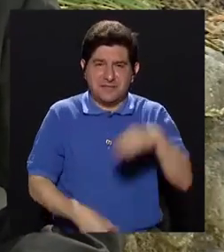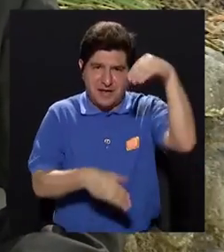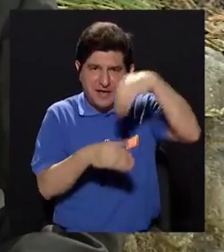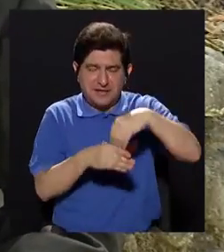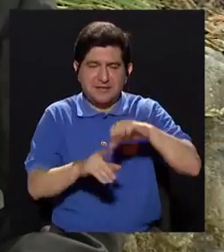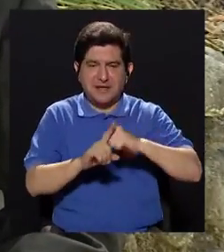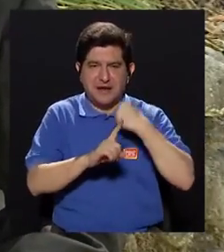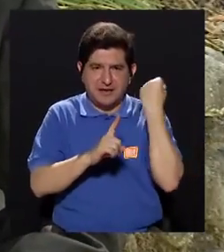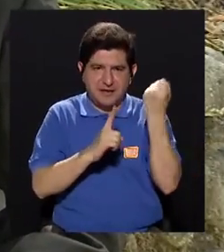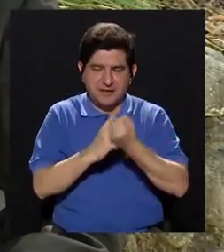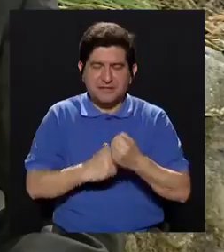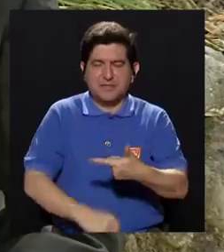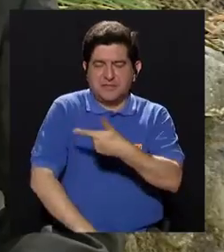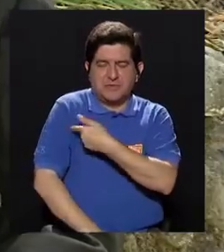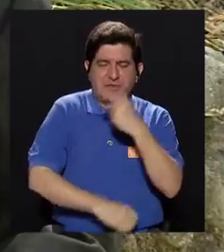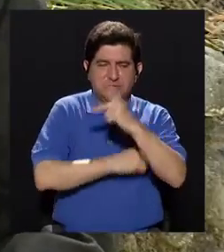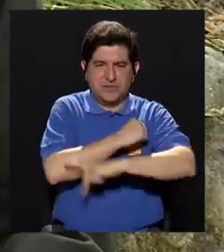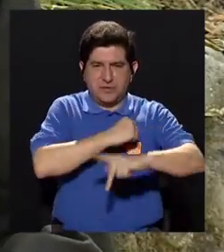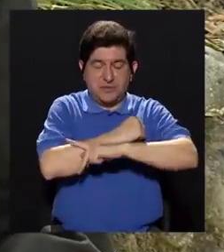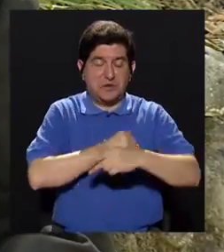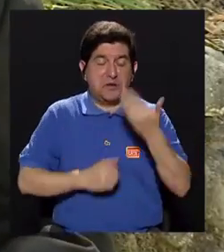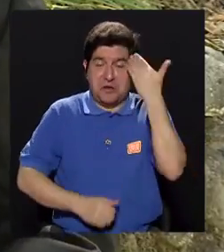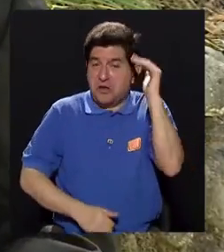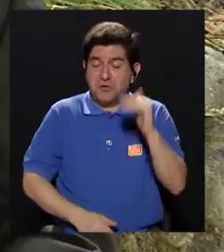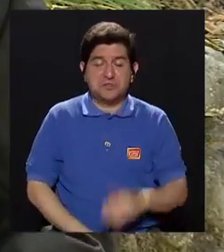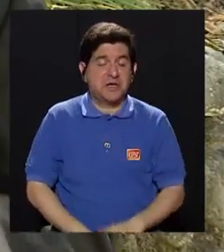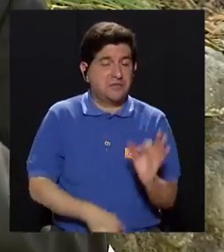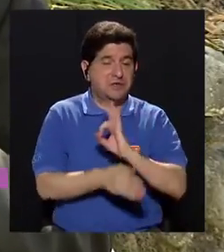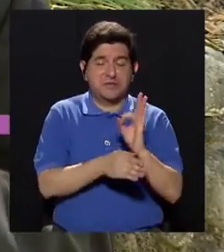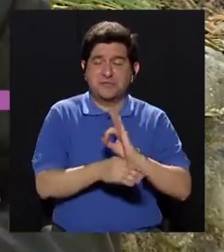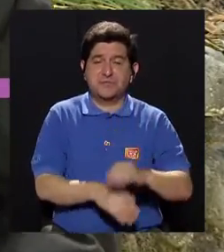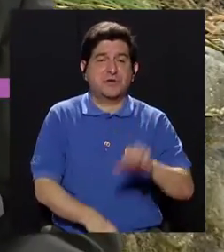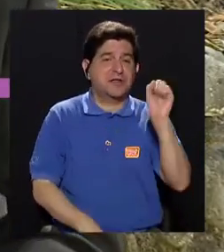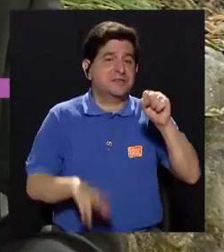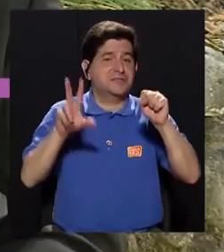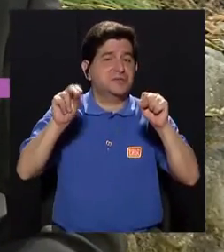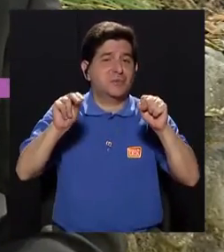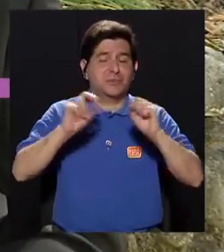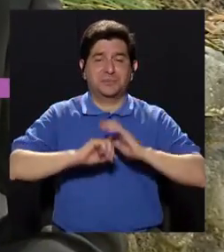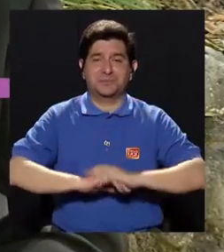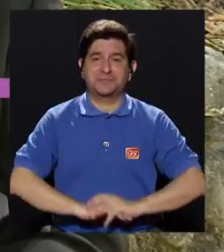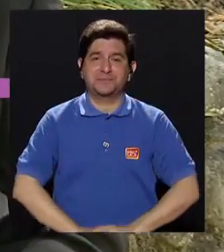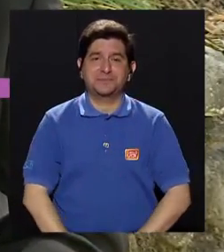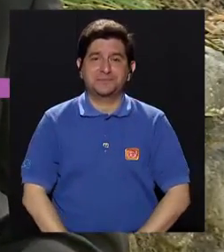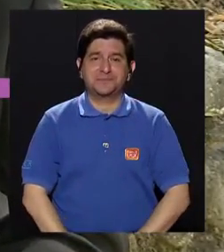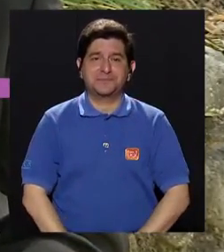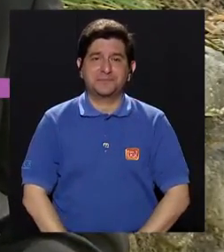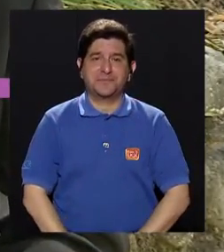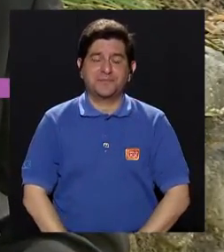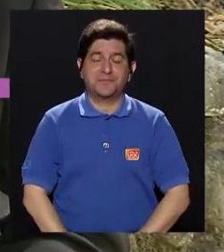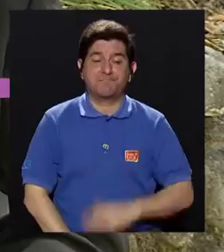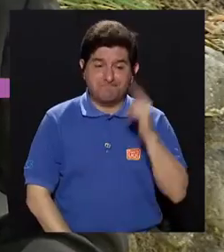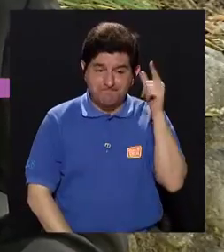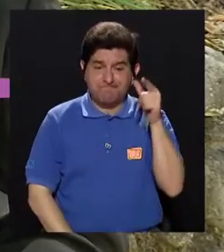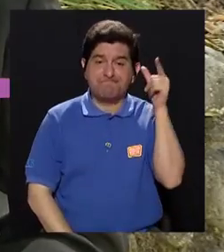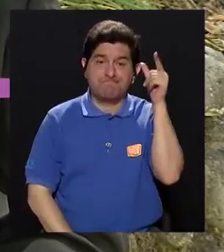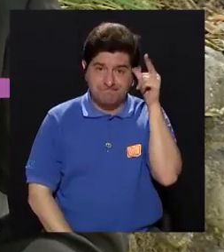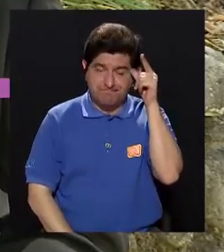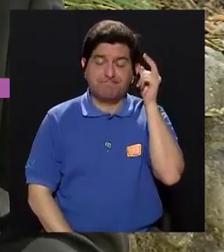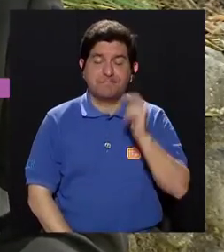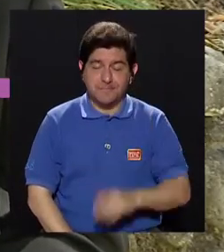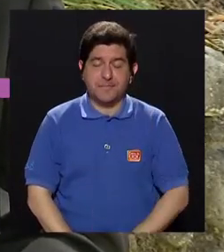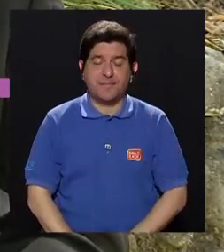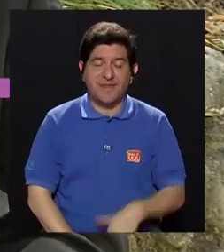del esquema de vacunas en algunos países y cuya efectividad todavía no conocemos a nivel real. Así que, sin lugar a dudas,